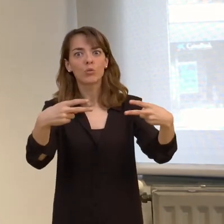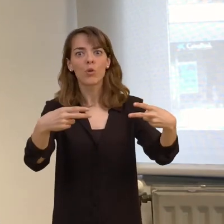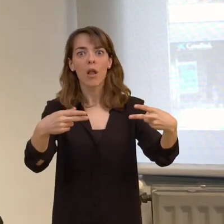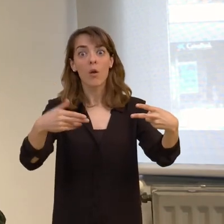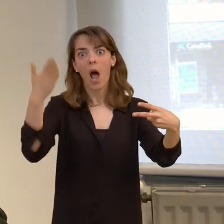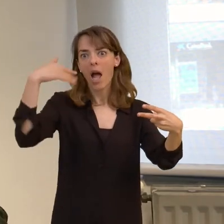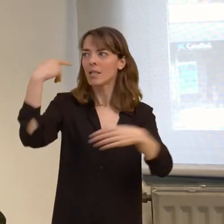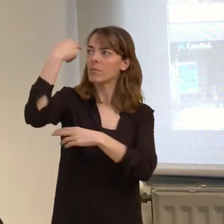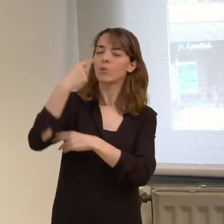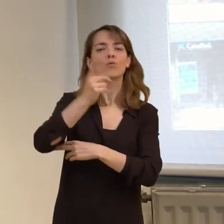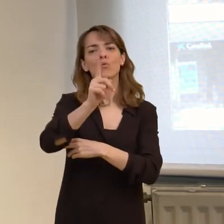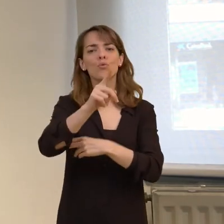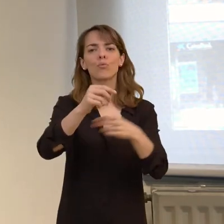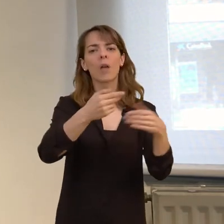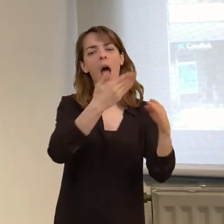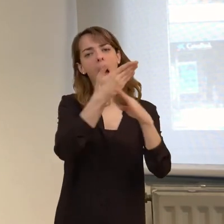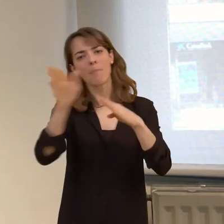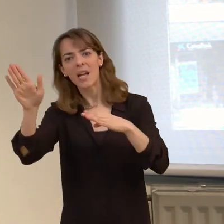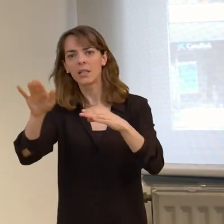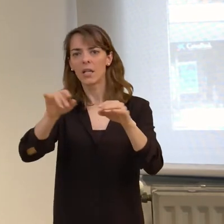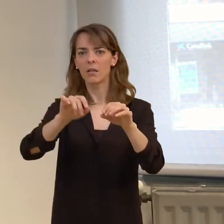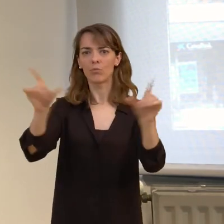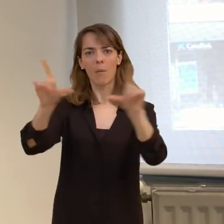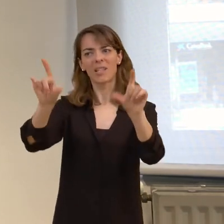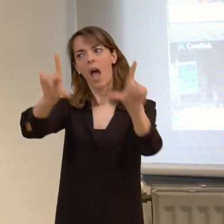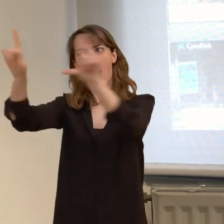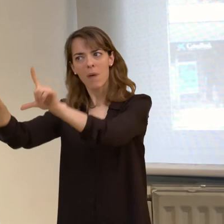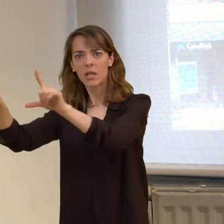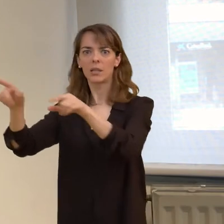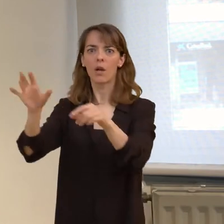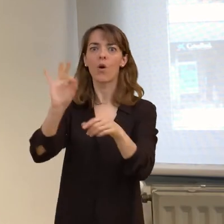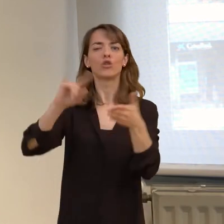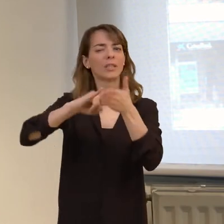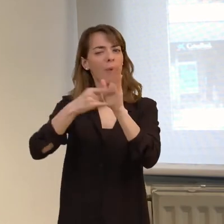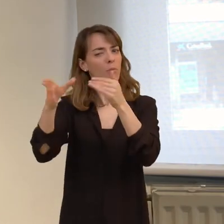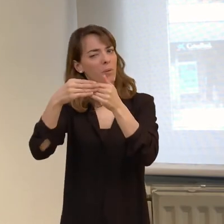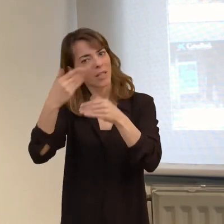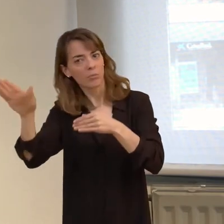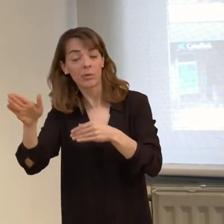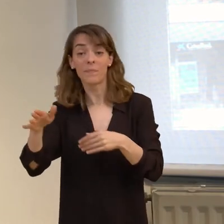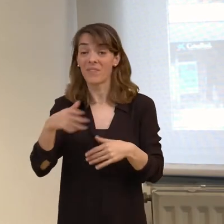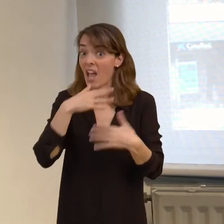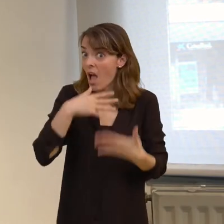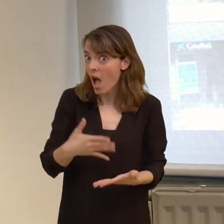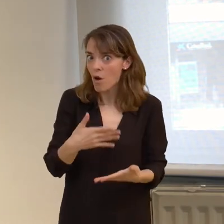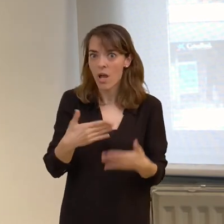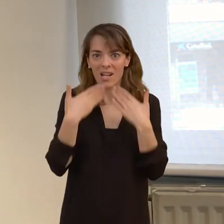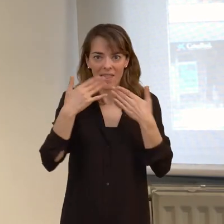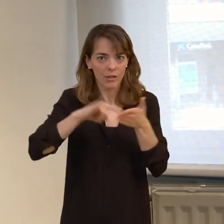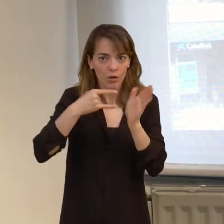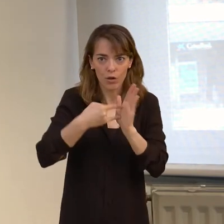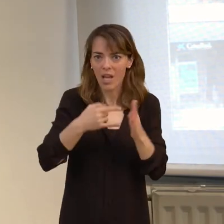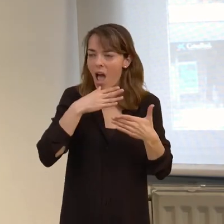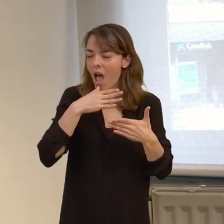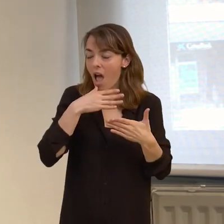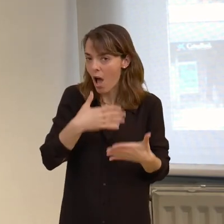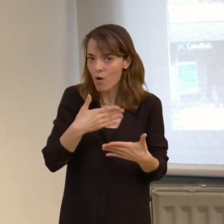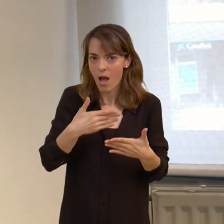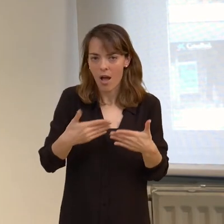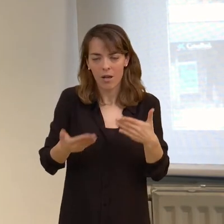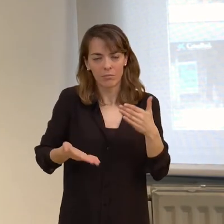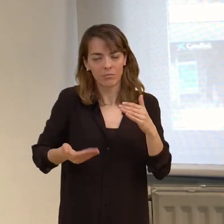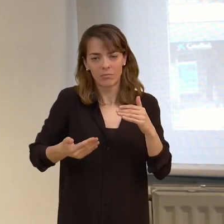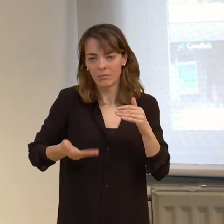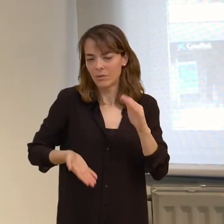ir aparte o con una pantalla aparte o con otros sistemas complementarios. Eso está ahora tecnológicamente superado.